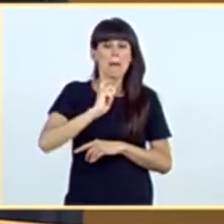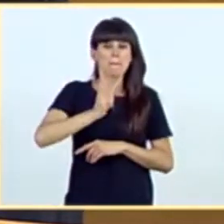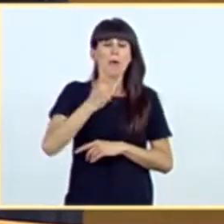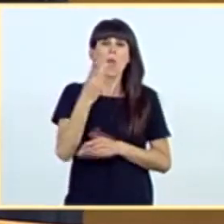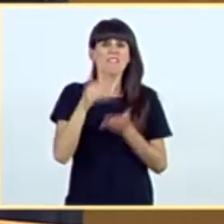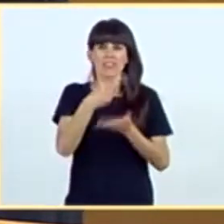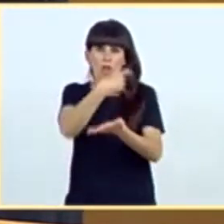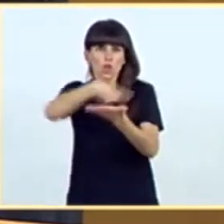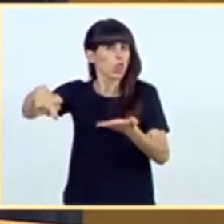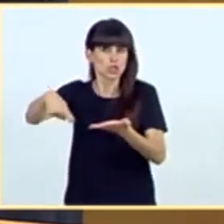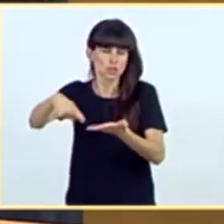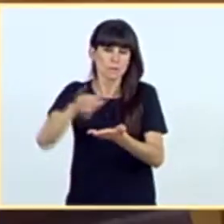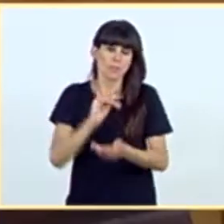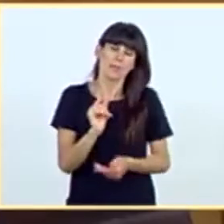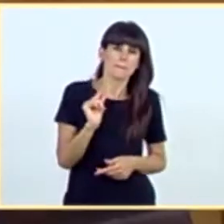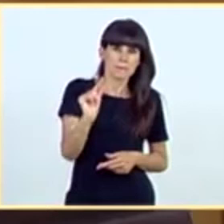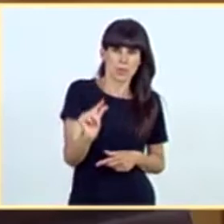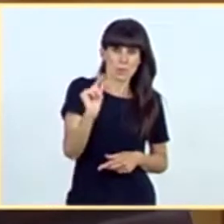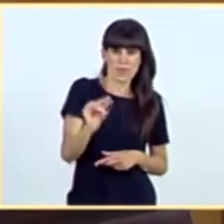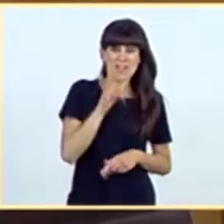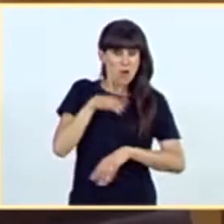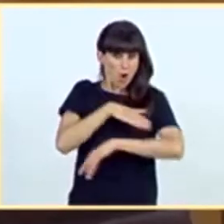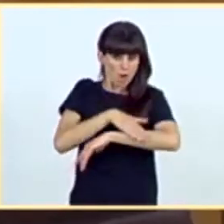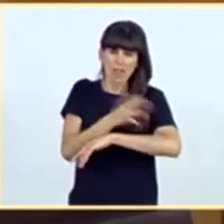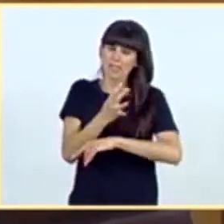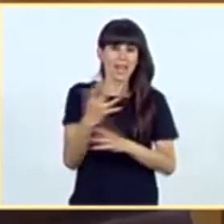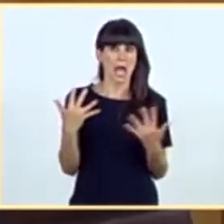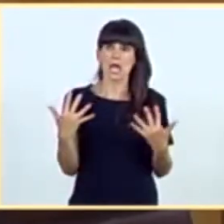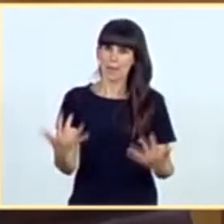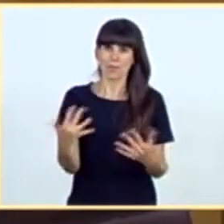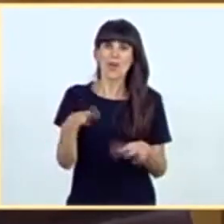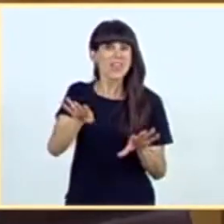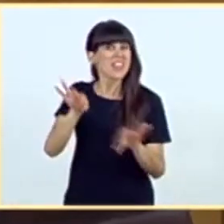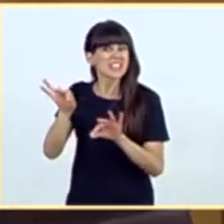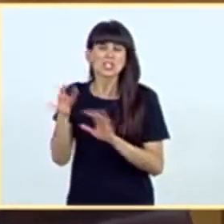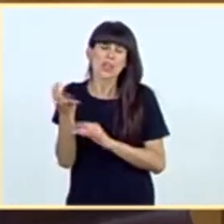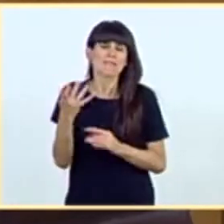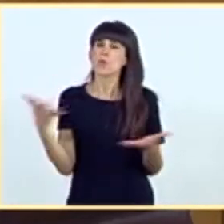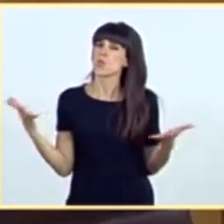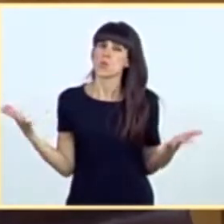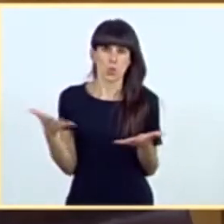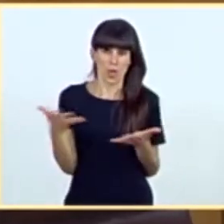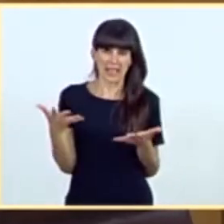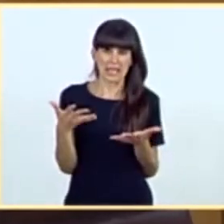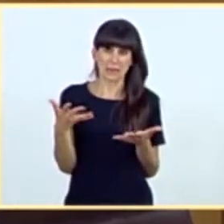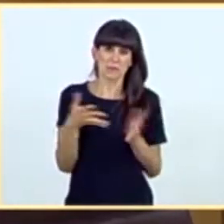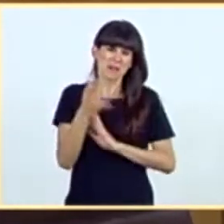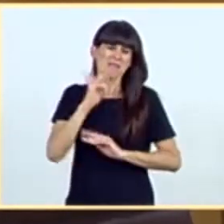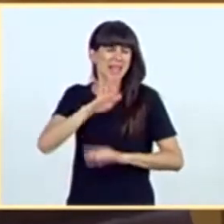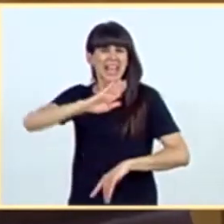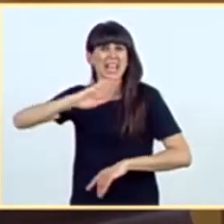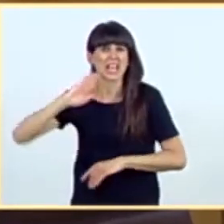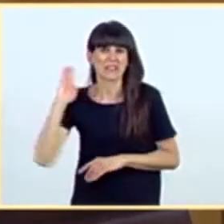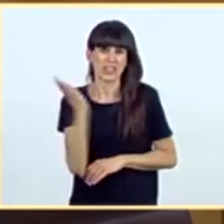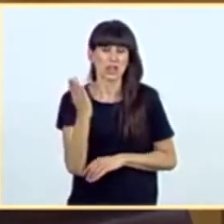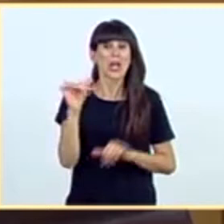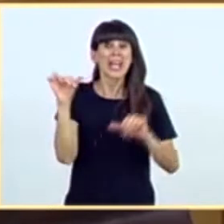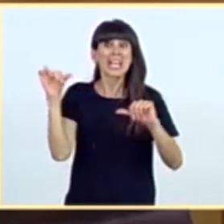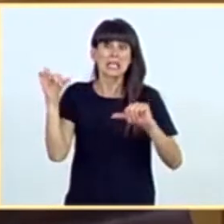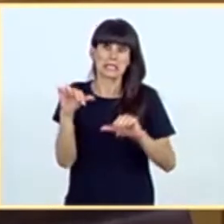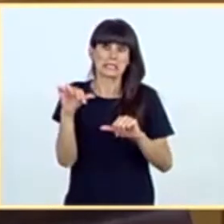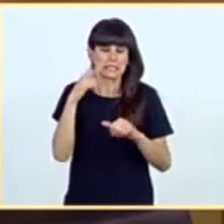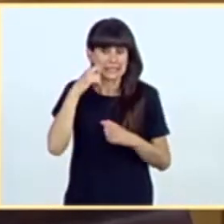El Gobierno debe actuar con celeridad y tomar decisiones con carácter urgente para paliar los efectos de la crisis